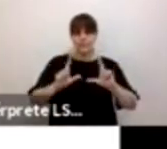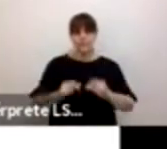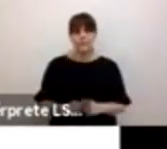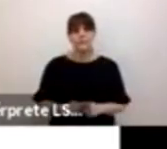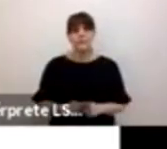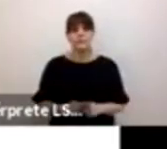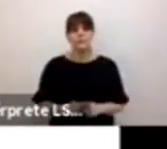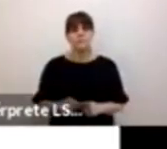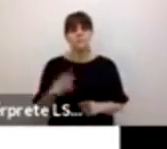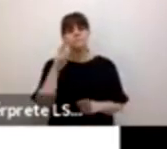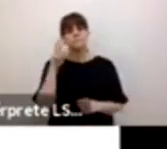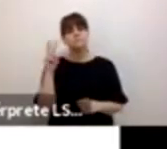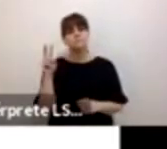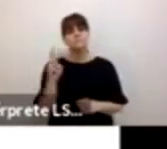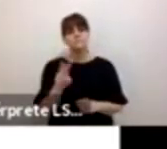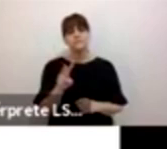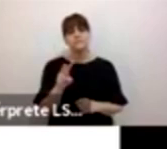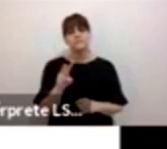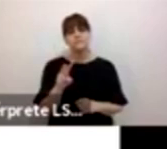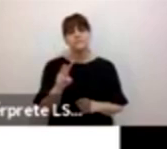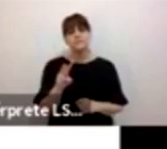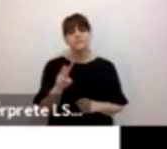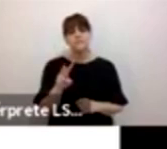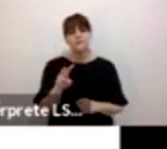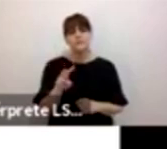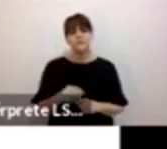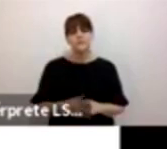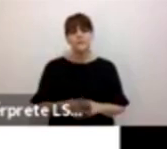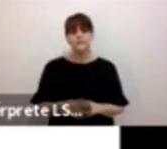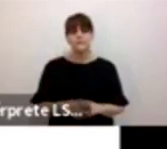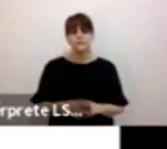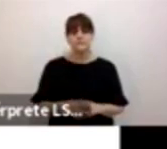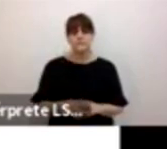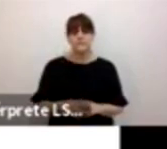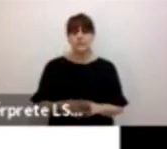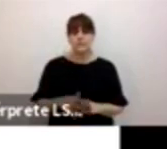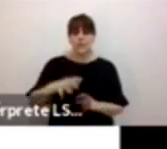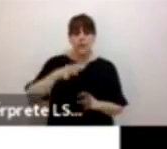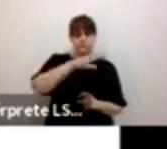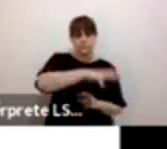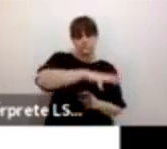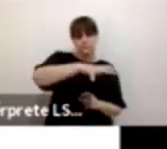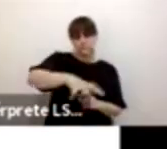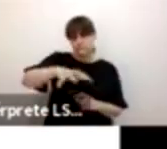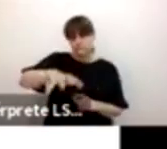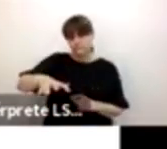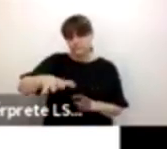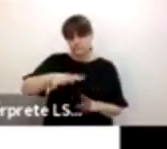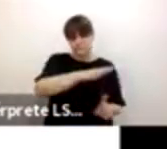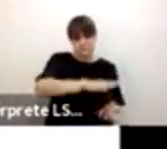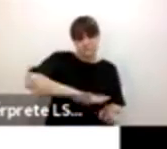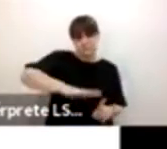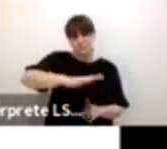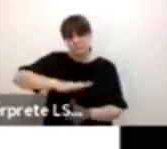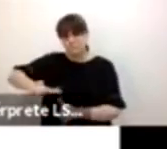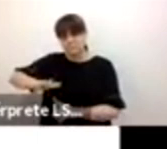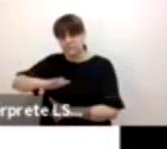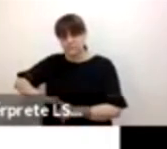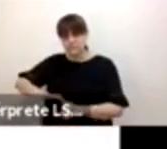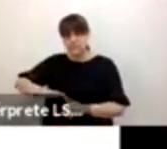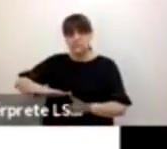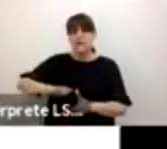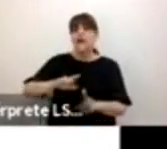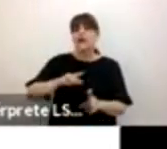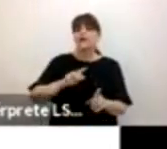Aquí lo que vamos a ver es algunas dimensiones del bienestar que inciden a su vez sobre